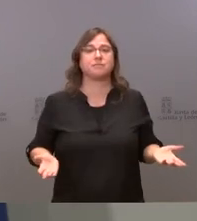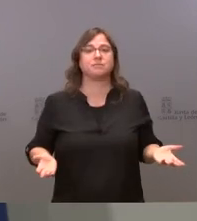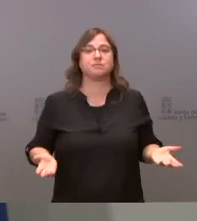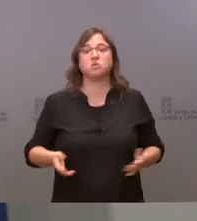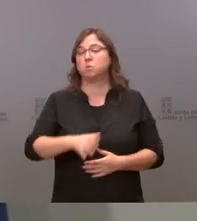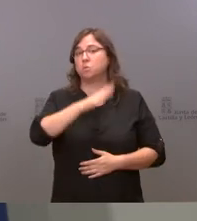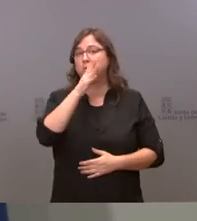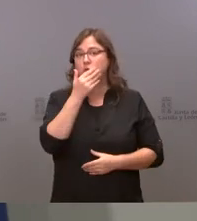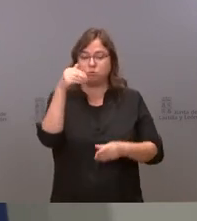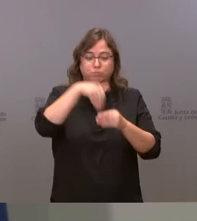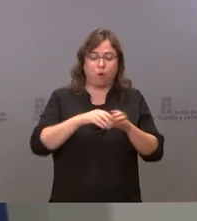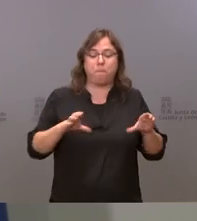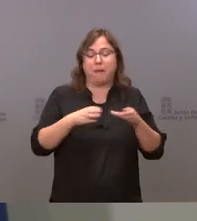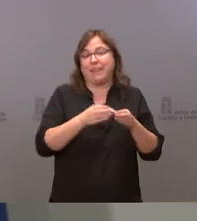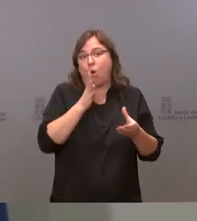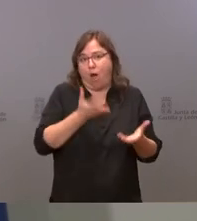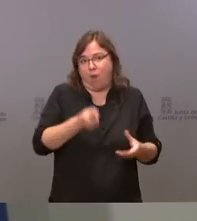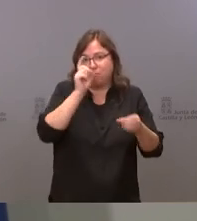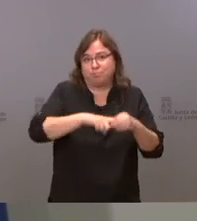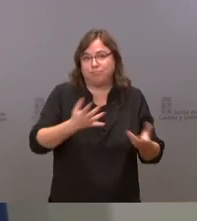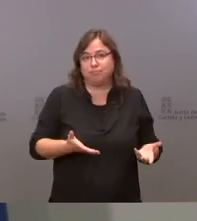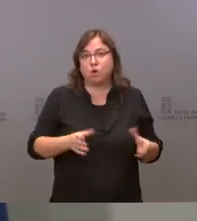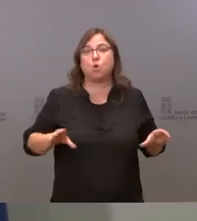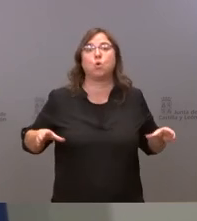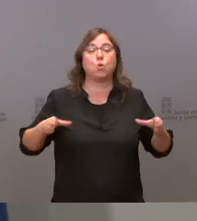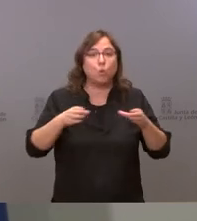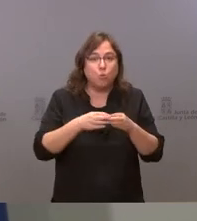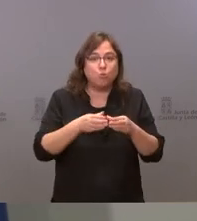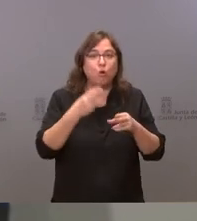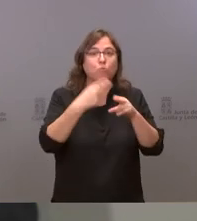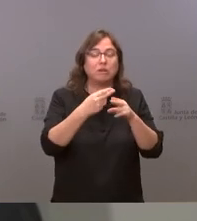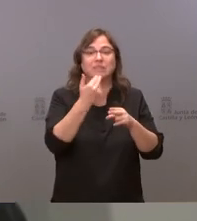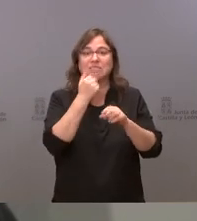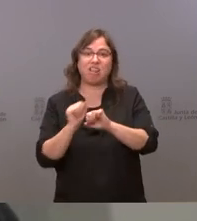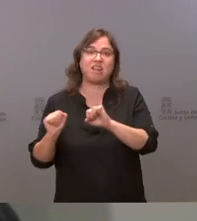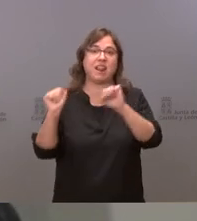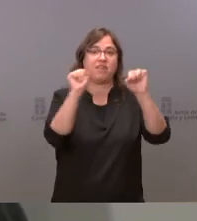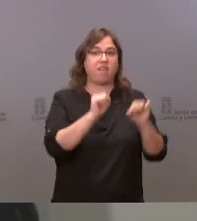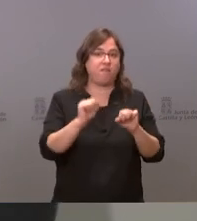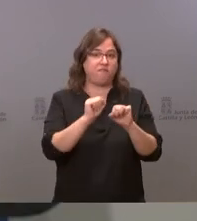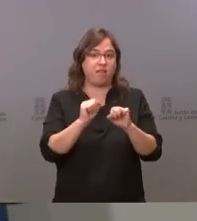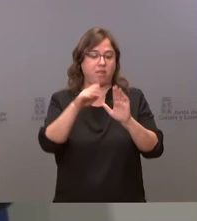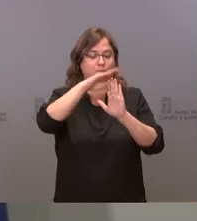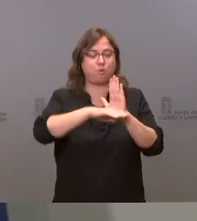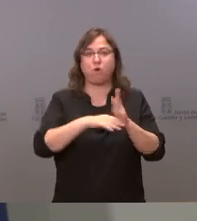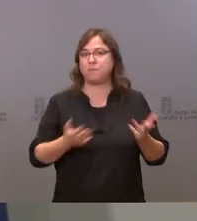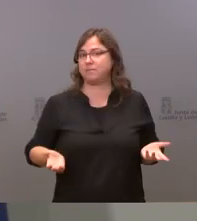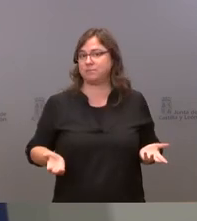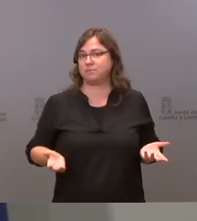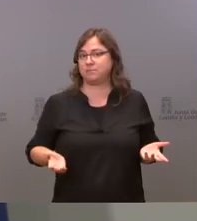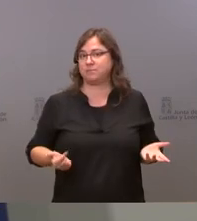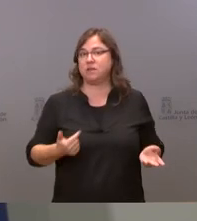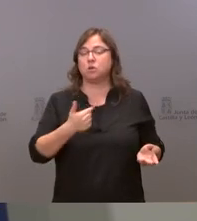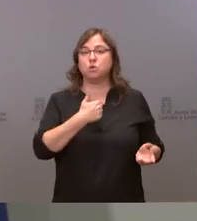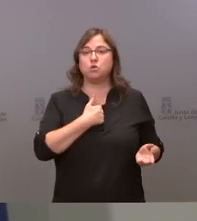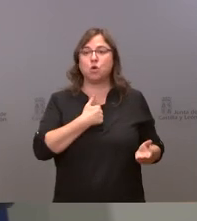eso milito en este partido por tanto la formación política es la que defiende ese programa yo no me